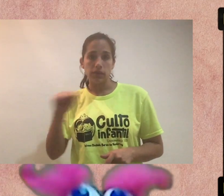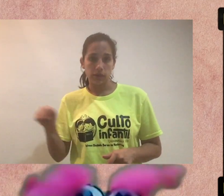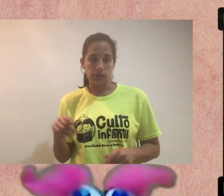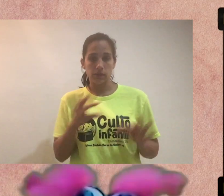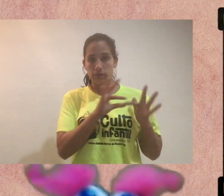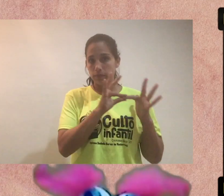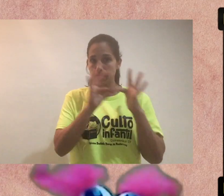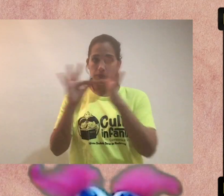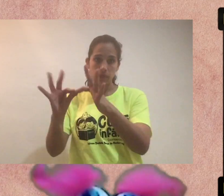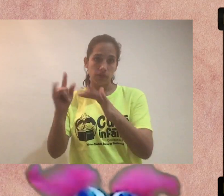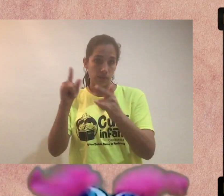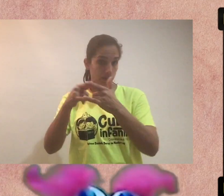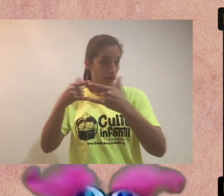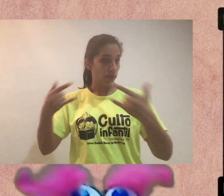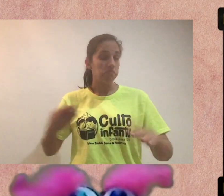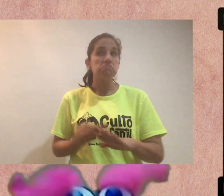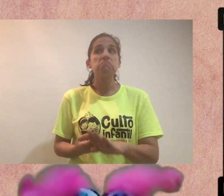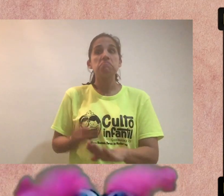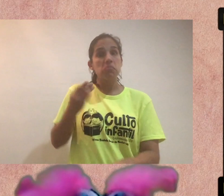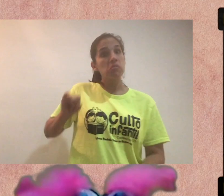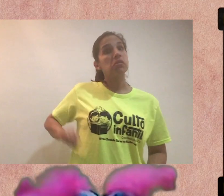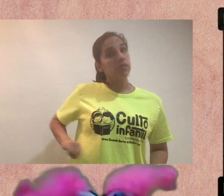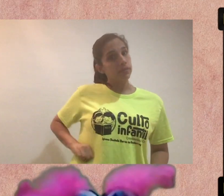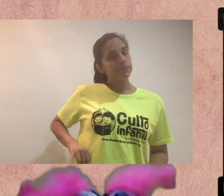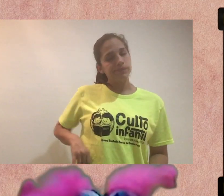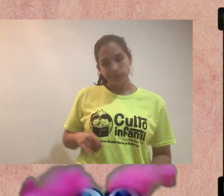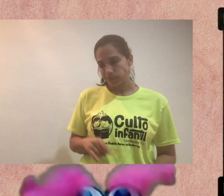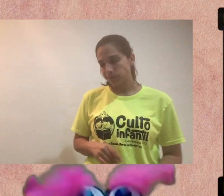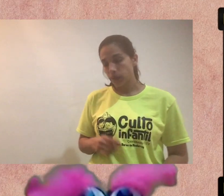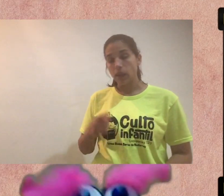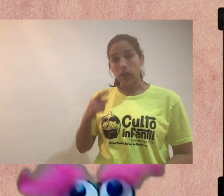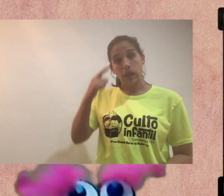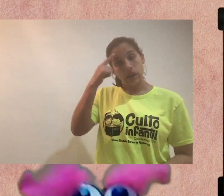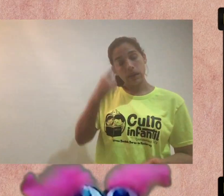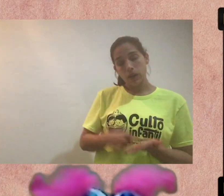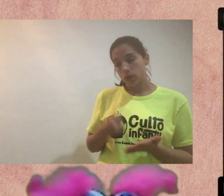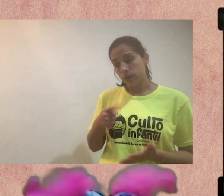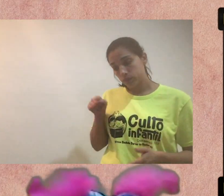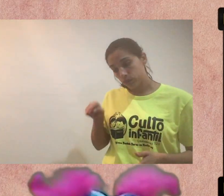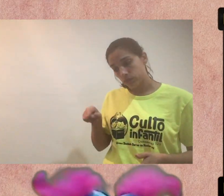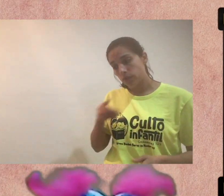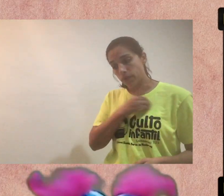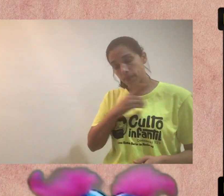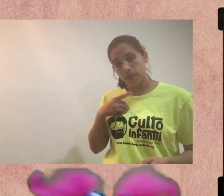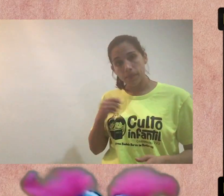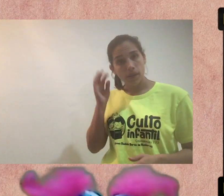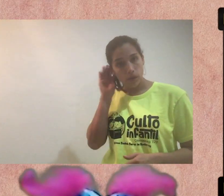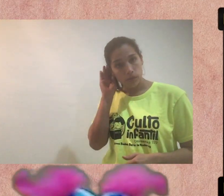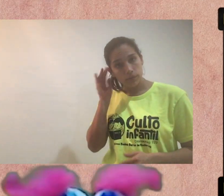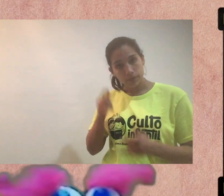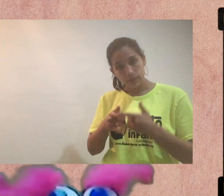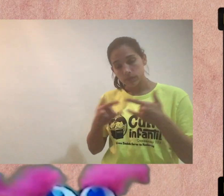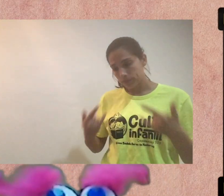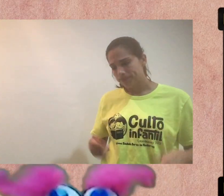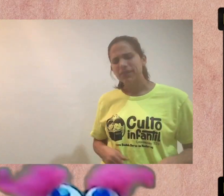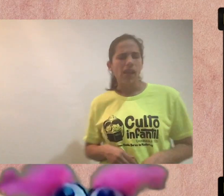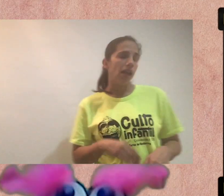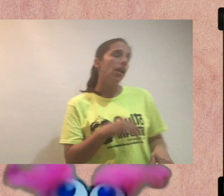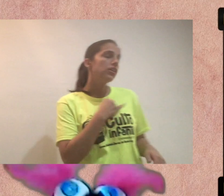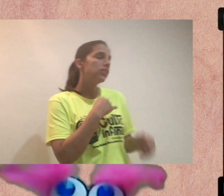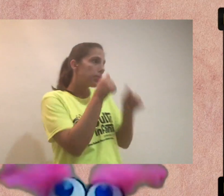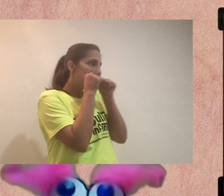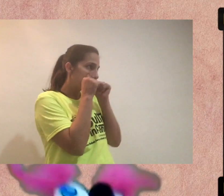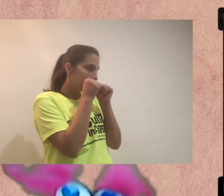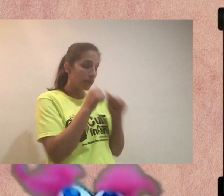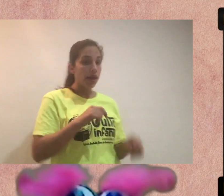van a presentar una historia muy interesante. Muy bien, Farra. Creo que te hará mucho bien escuchar la historia.